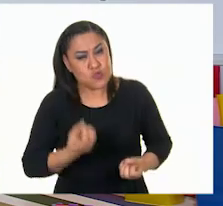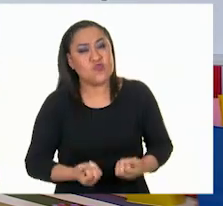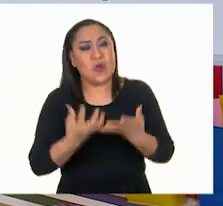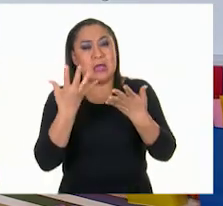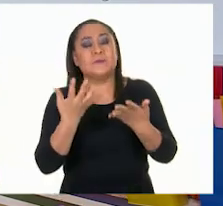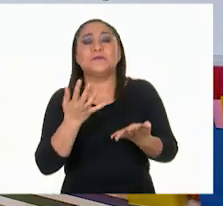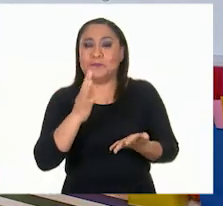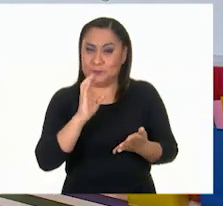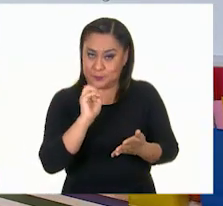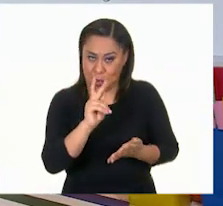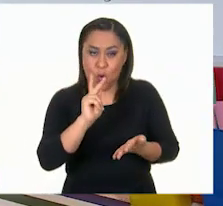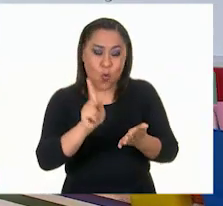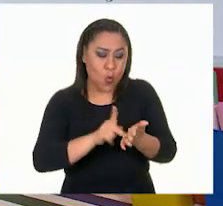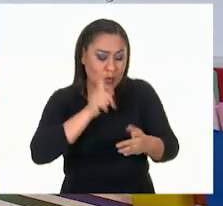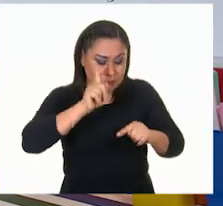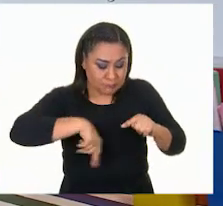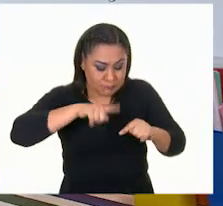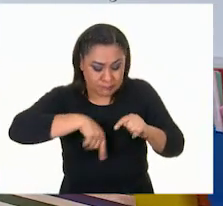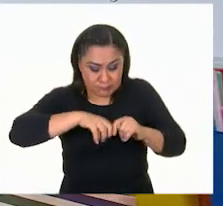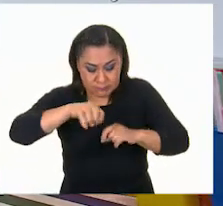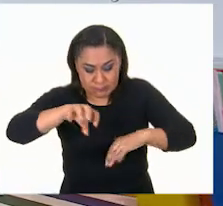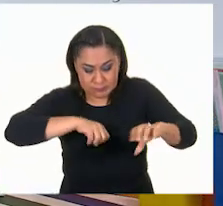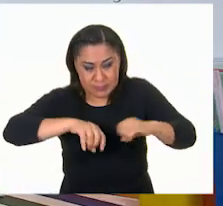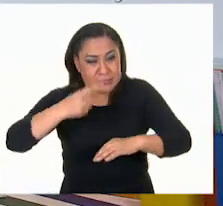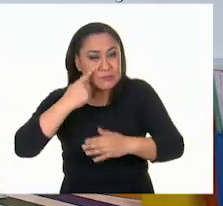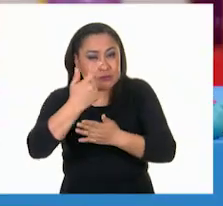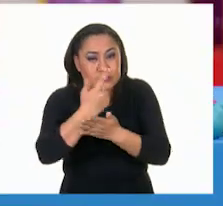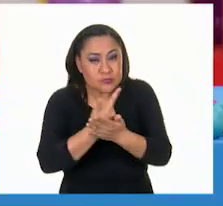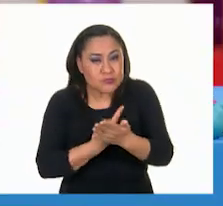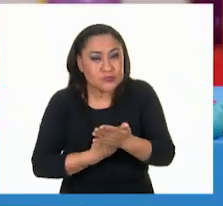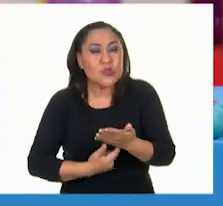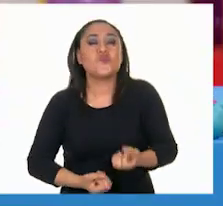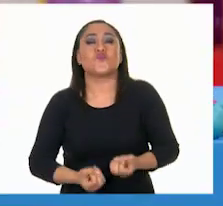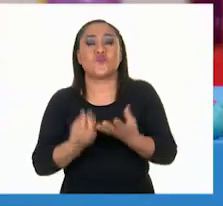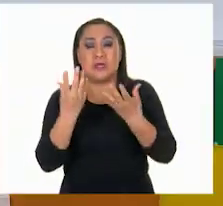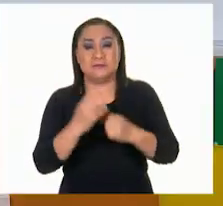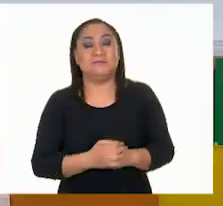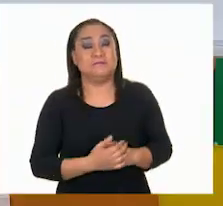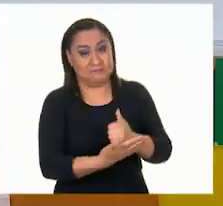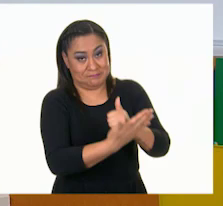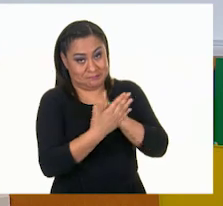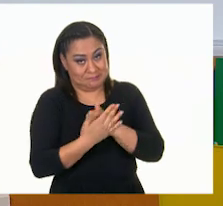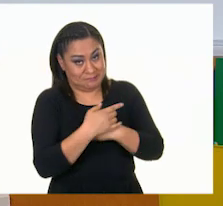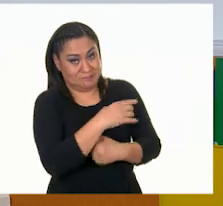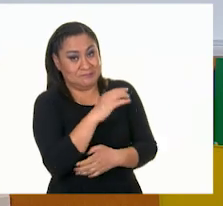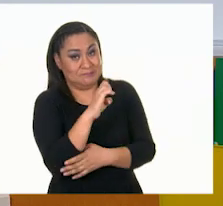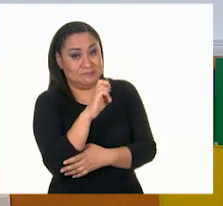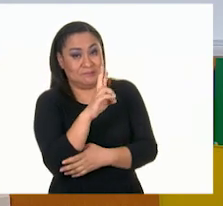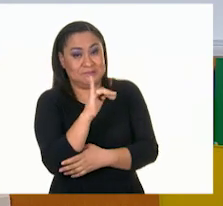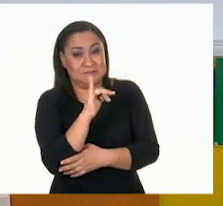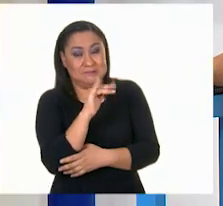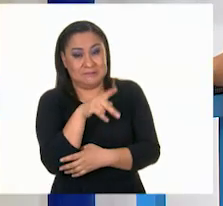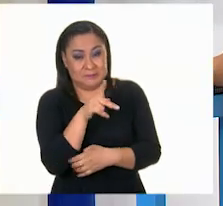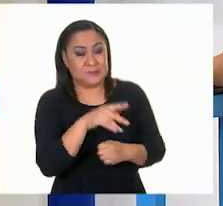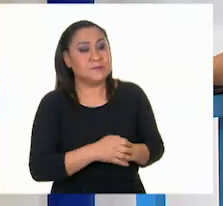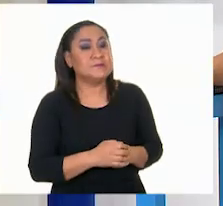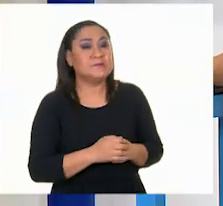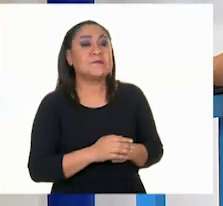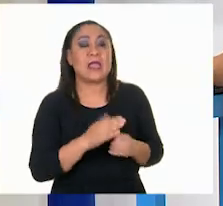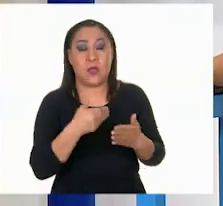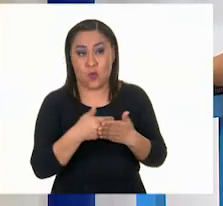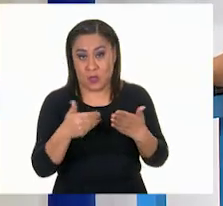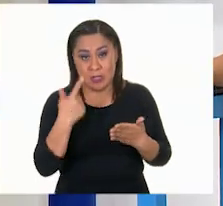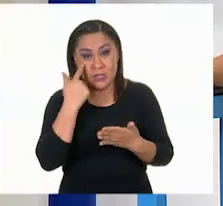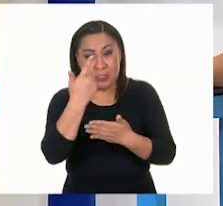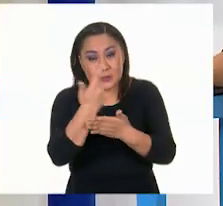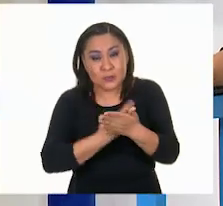contarlas perfectamente bien. Sí, nos va a ayudar, Erick. Muy bien, ya quité todos los vértices, vamos a